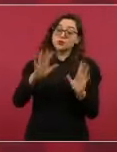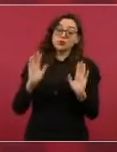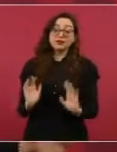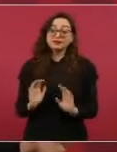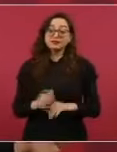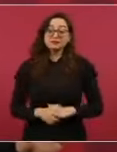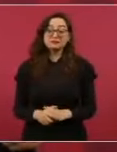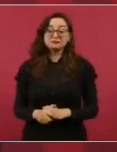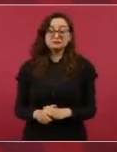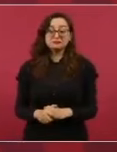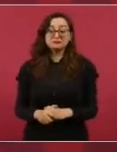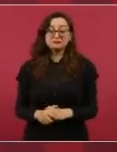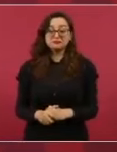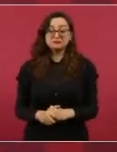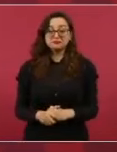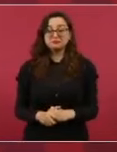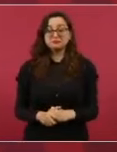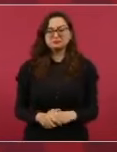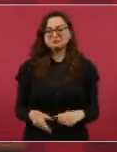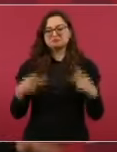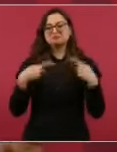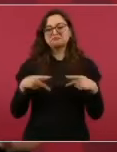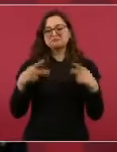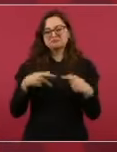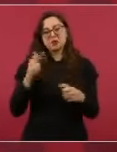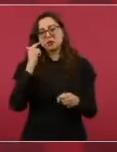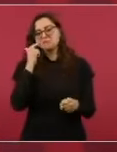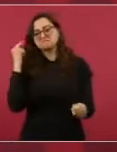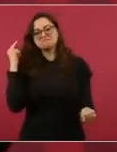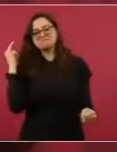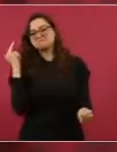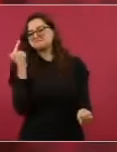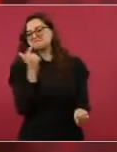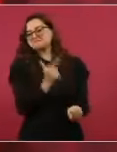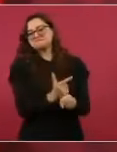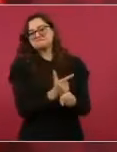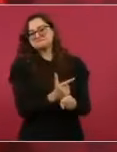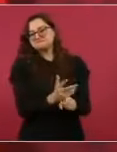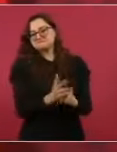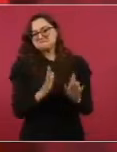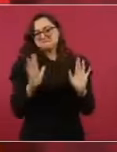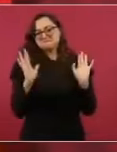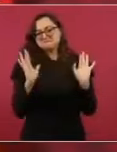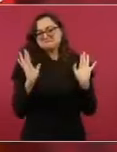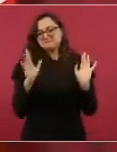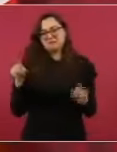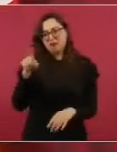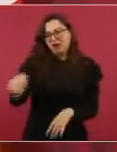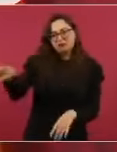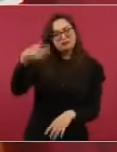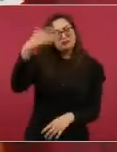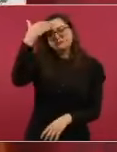la gente está más que consciente.